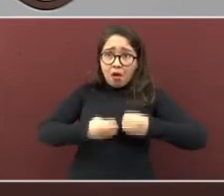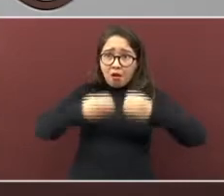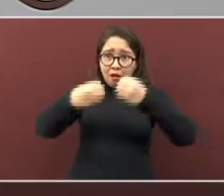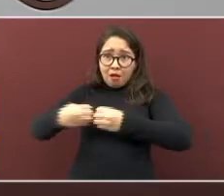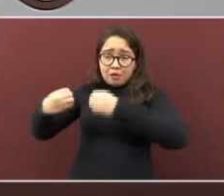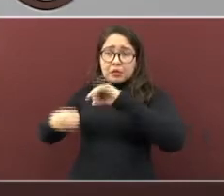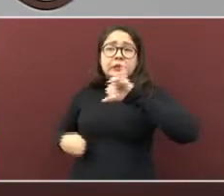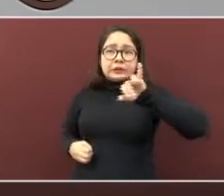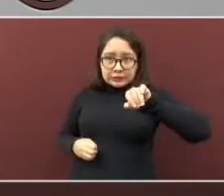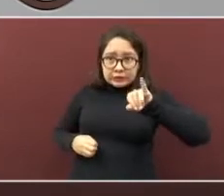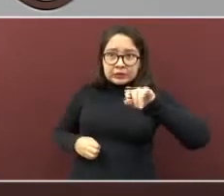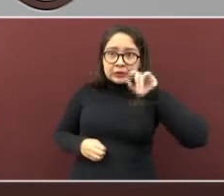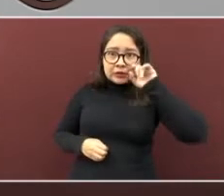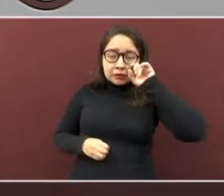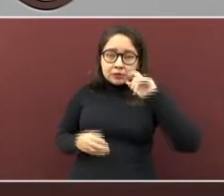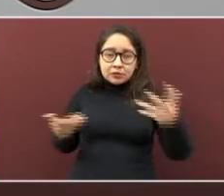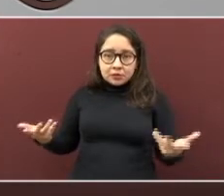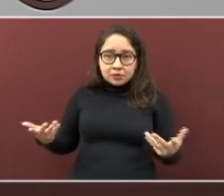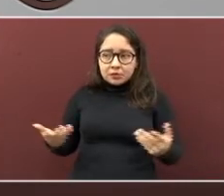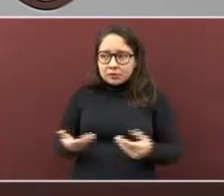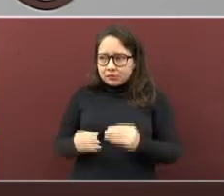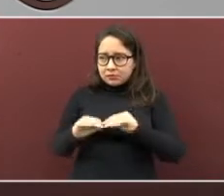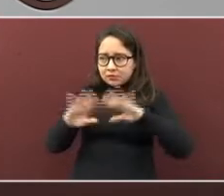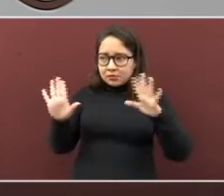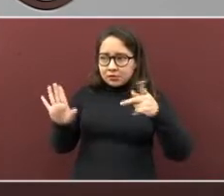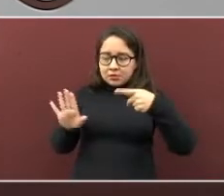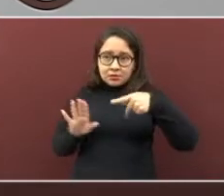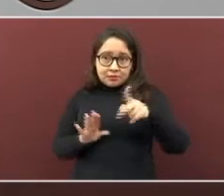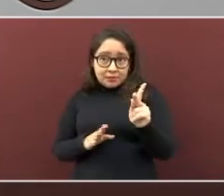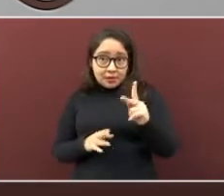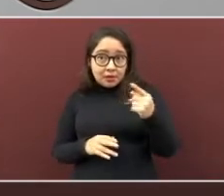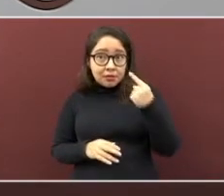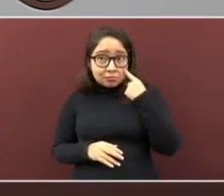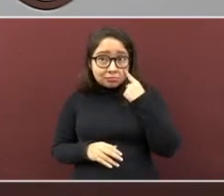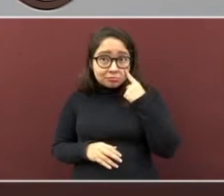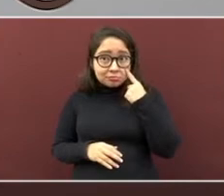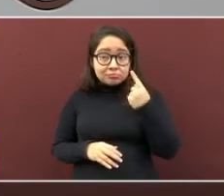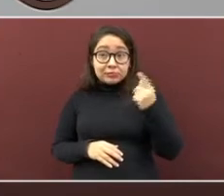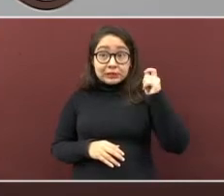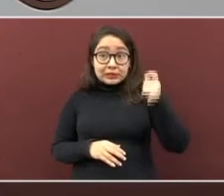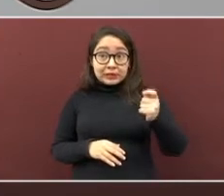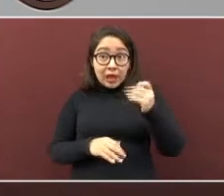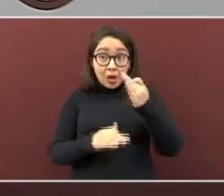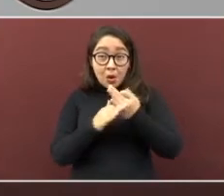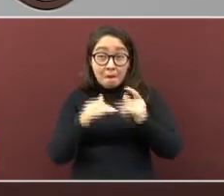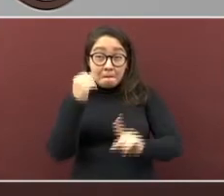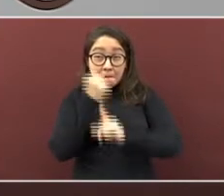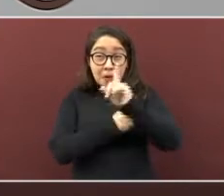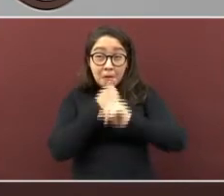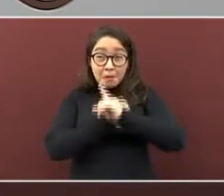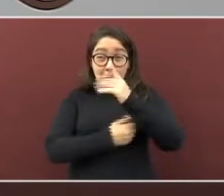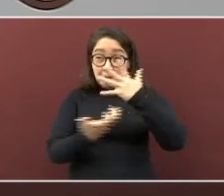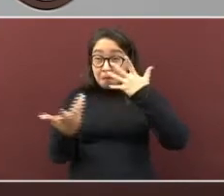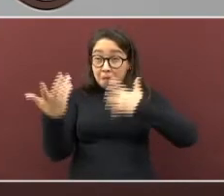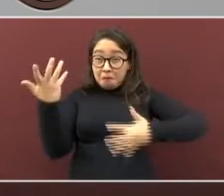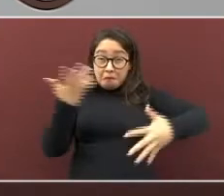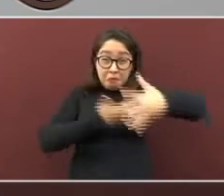un hecho, sin embargo, y afortunadamente, no estamos en crisis hospitalaria,